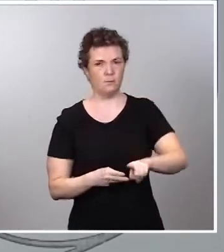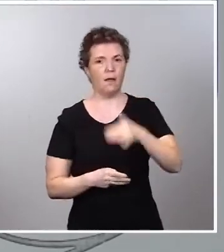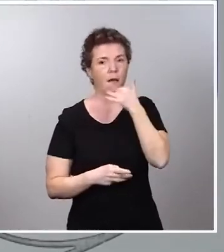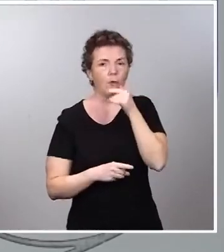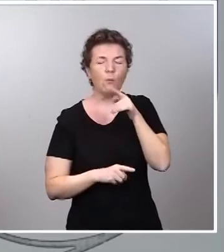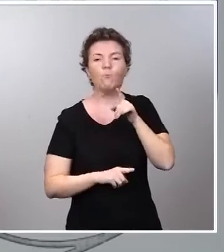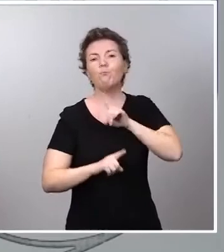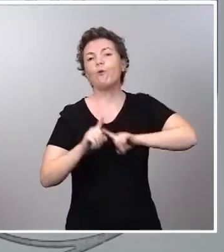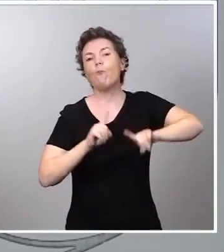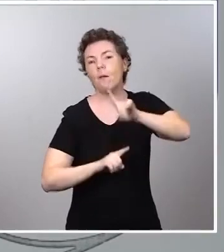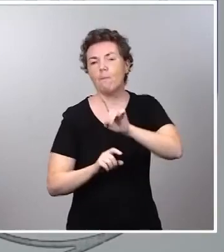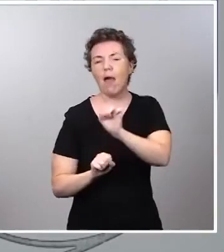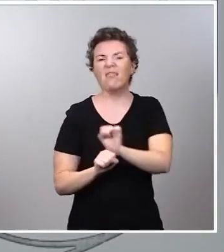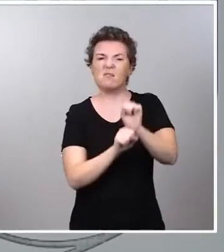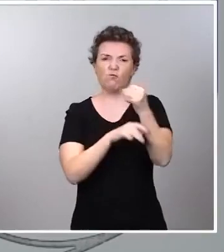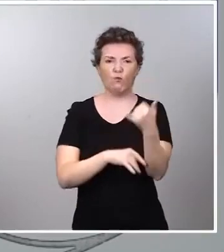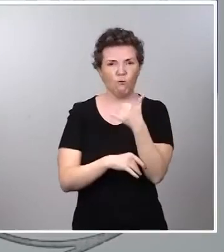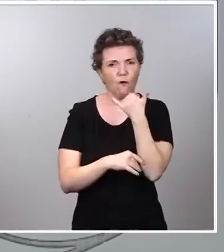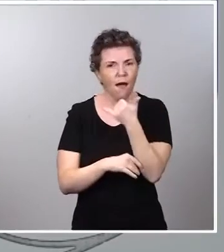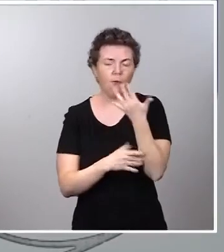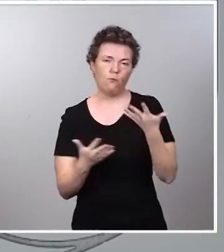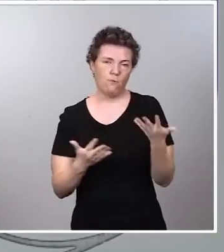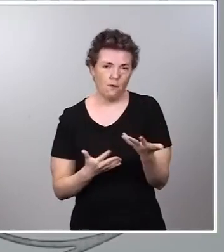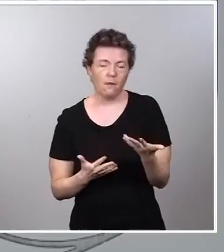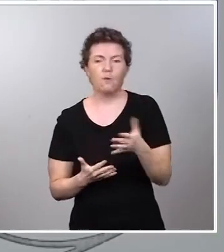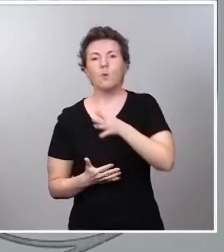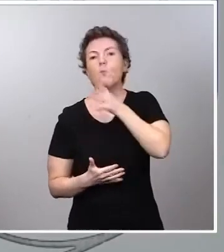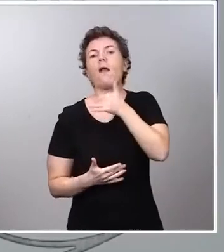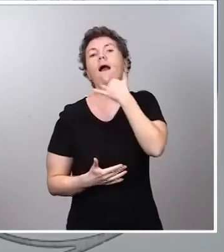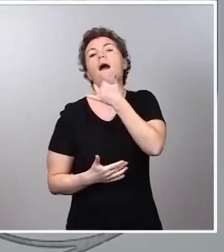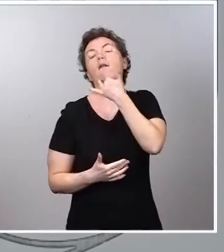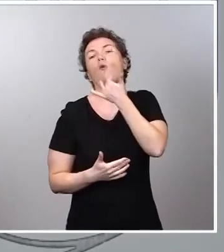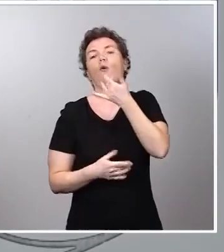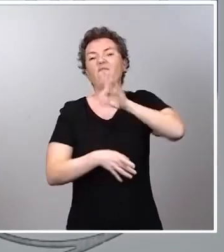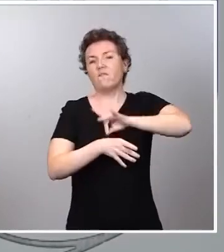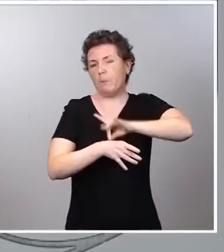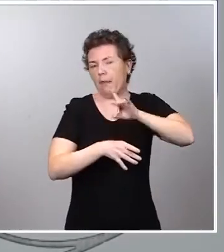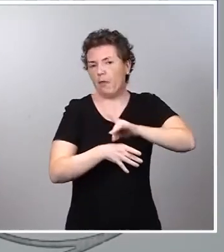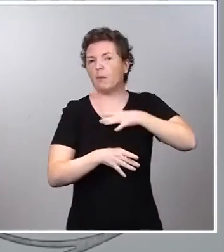de inmunosupresión severa causada por algún tipo de enfermedad que puedan también padecer. ¡Gracias!